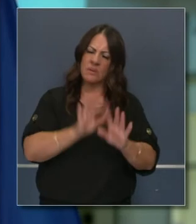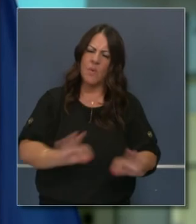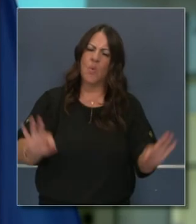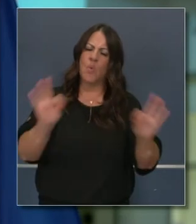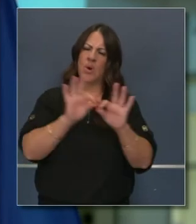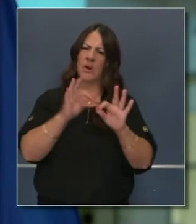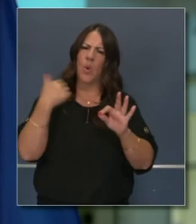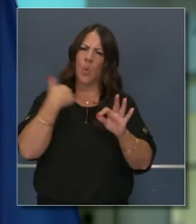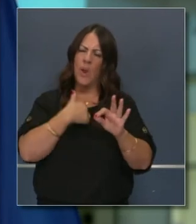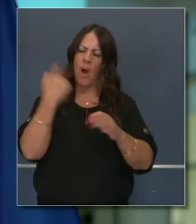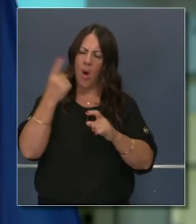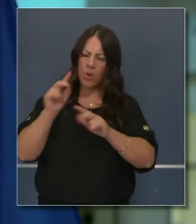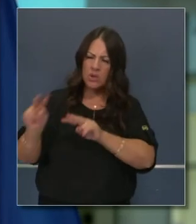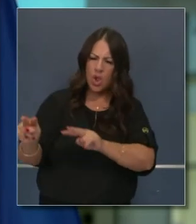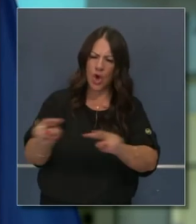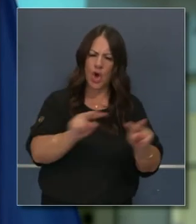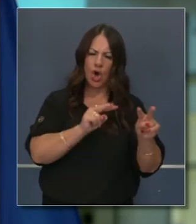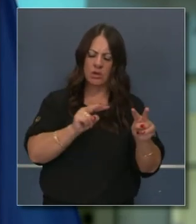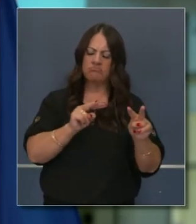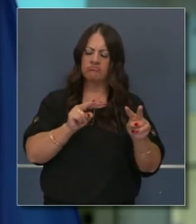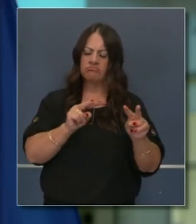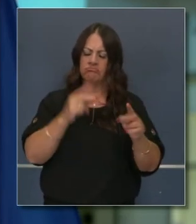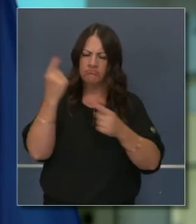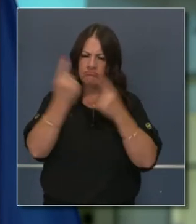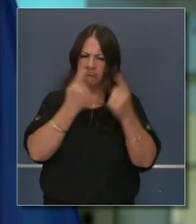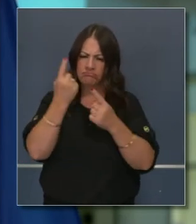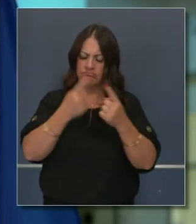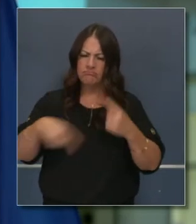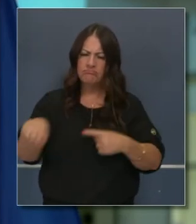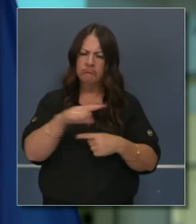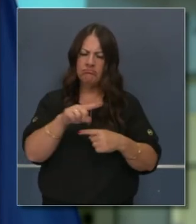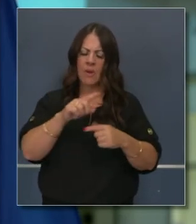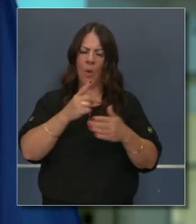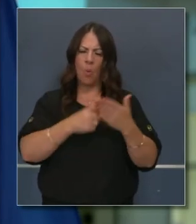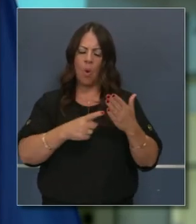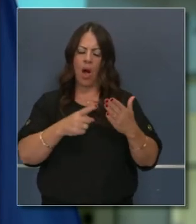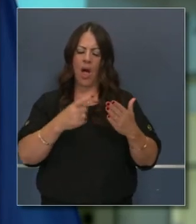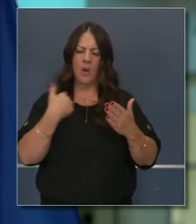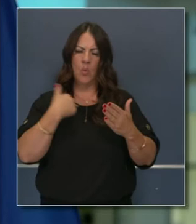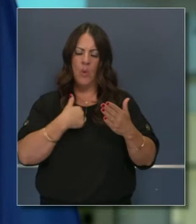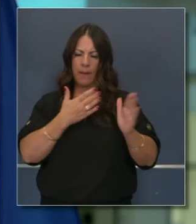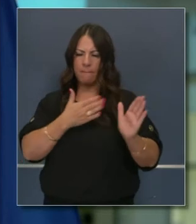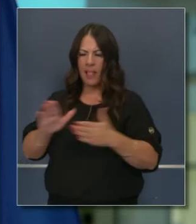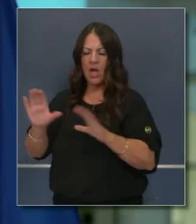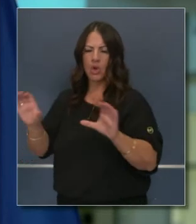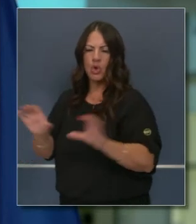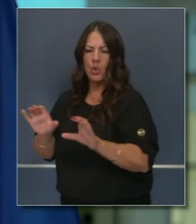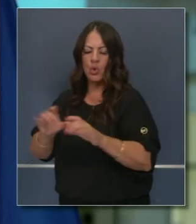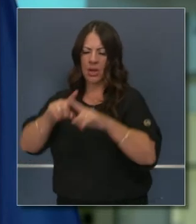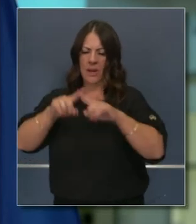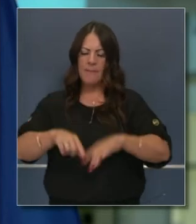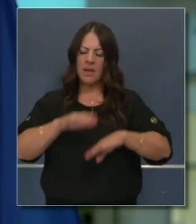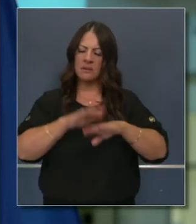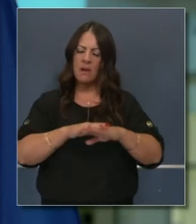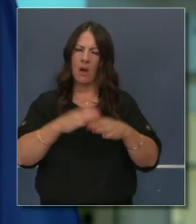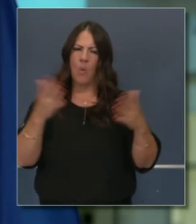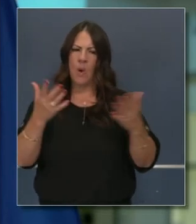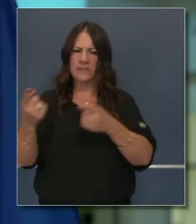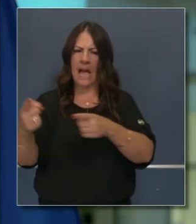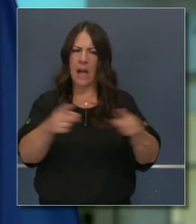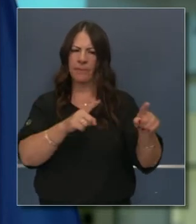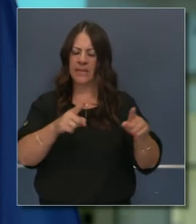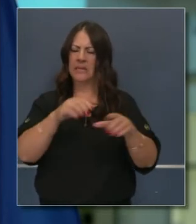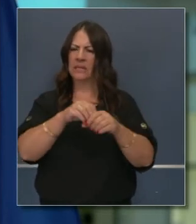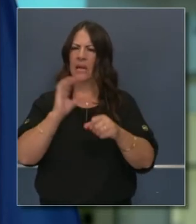Todo esto será considerado y estamos abiertos a consideración en el futuro dependiendo